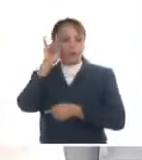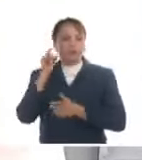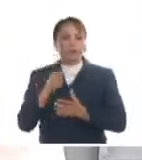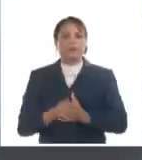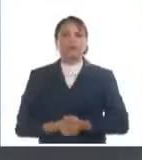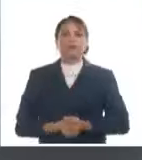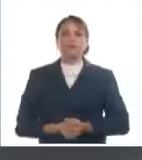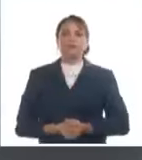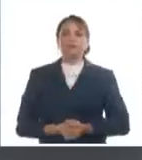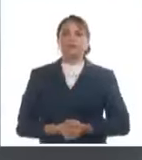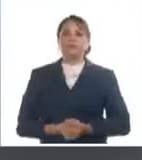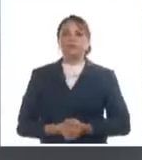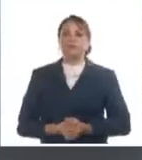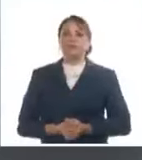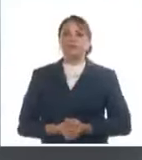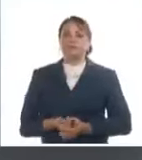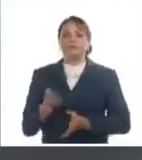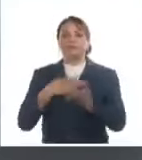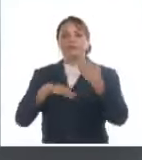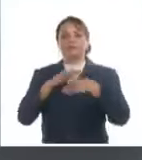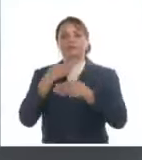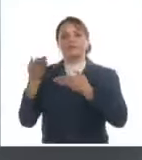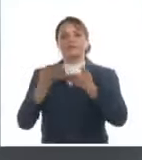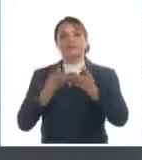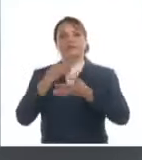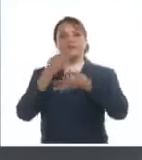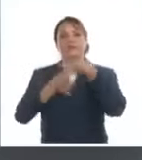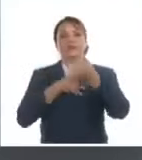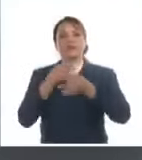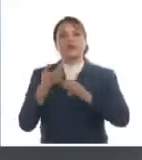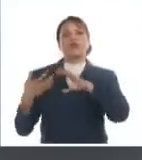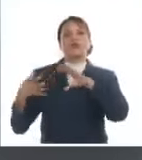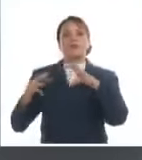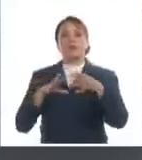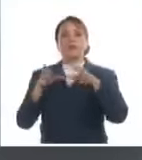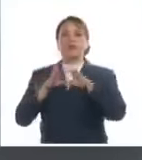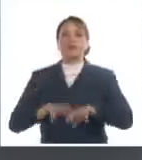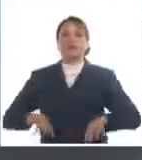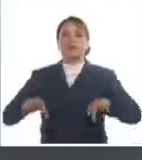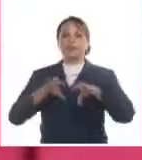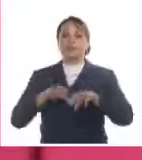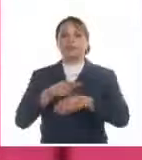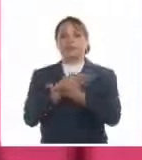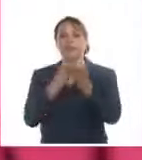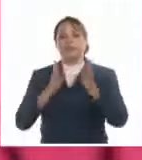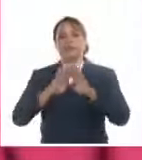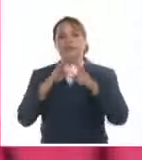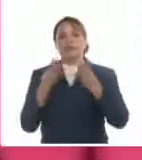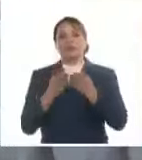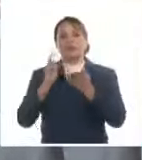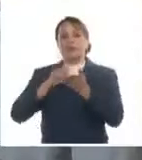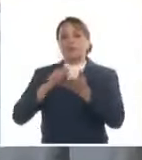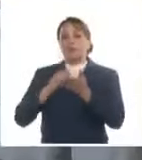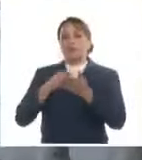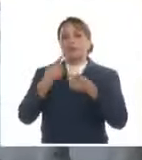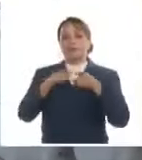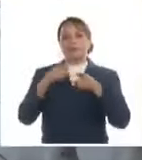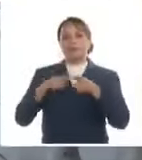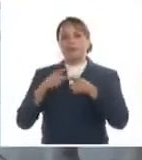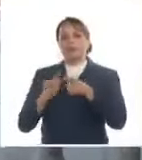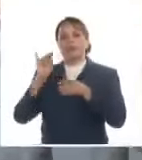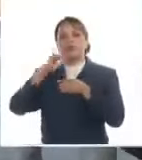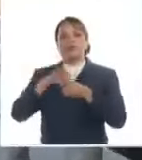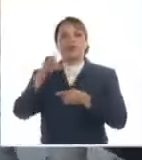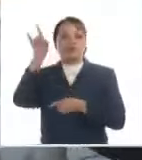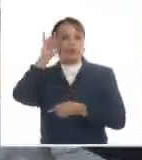informado aquí. La ministra de Comercio Interior resaltó las complejidades que impone la distribución de toda la canasta familiar normada, incluida la